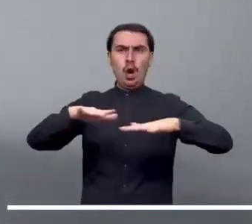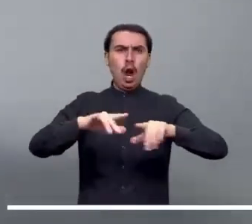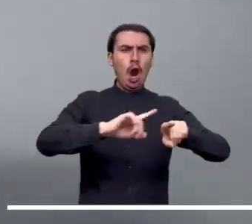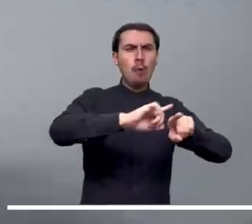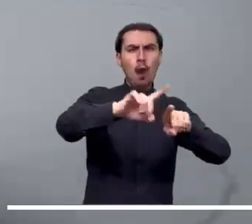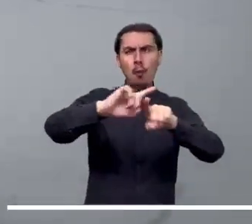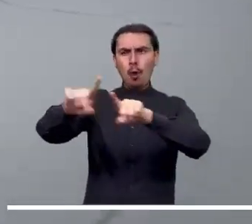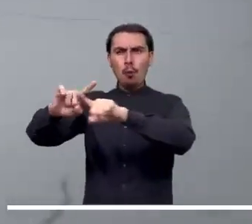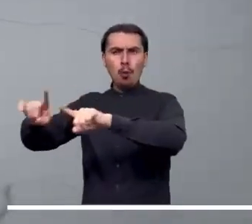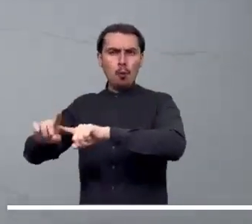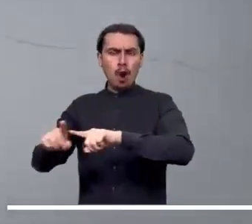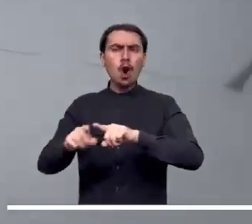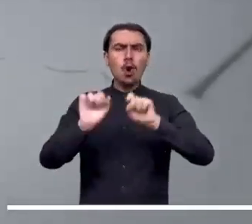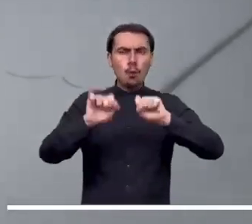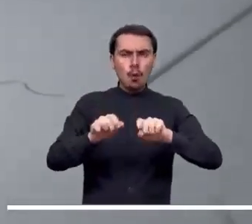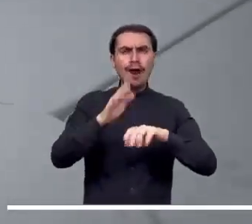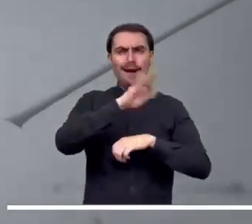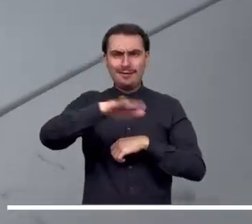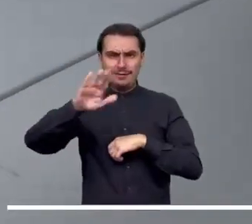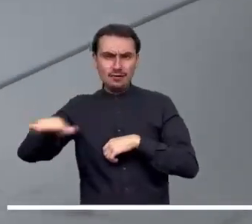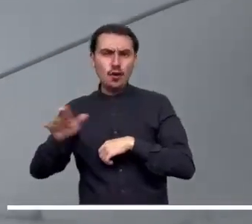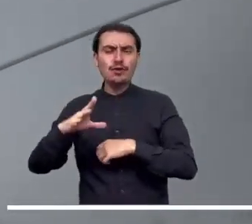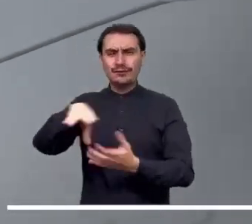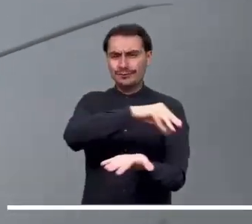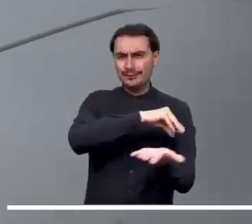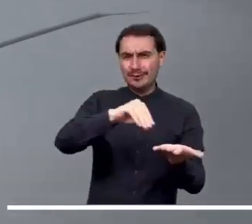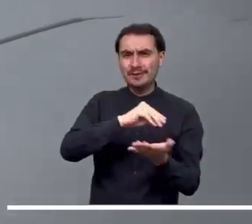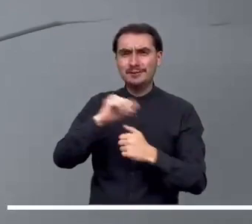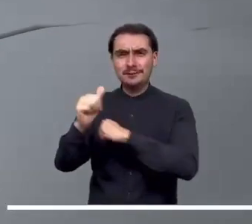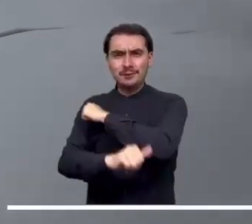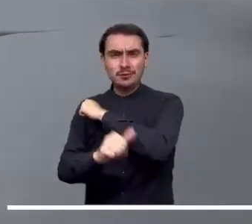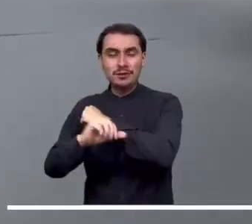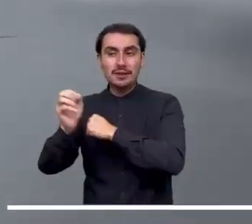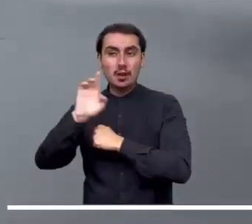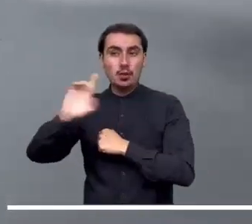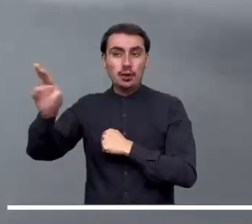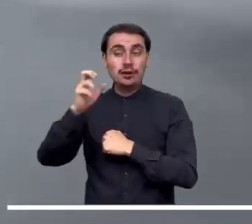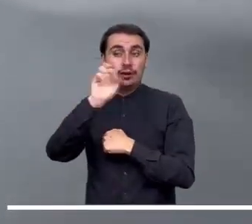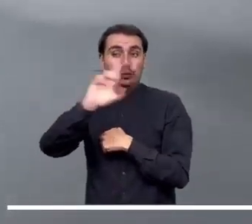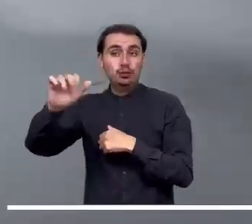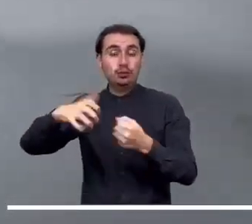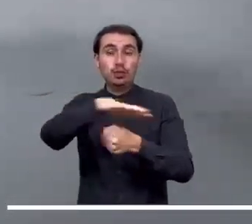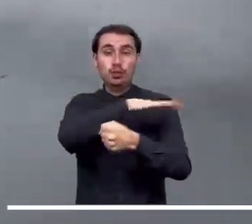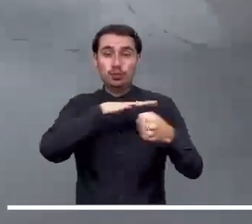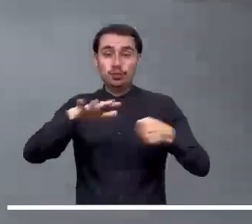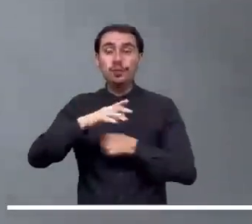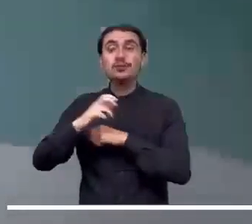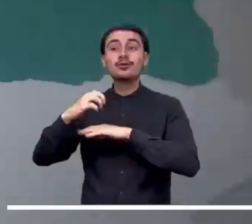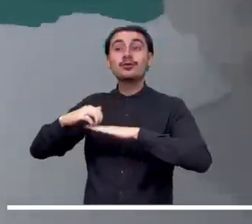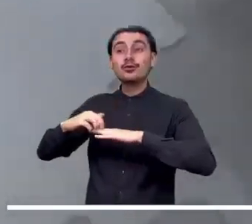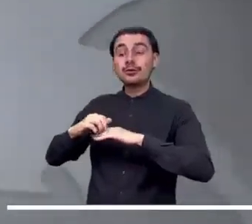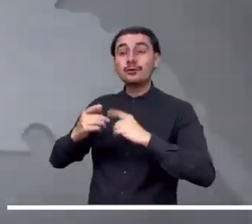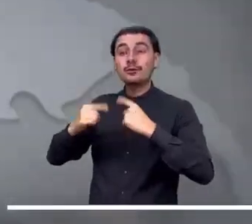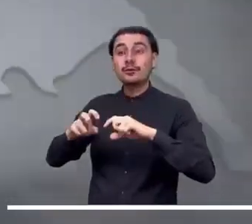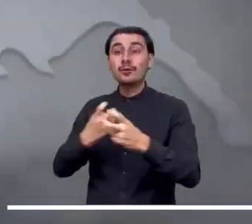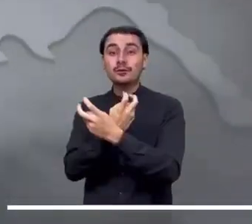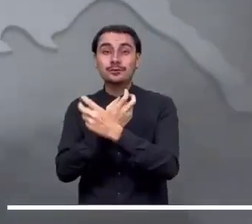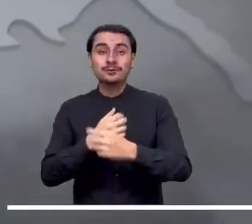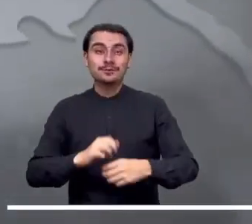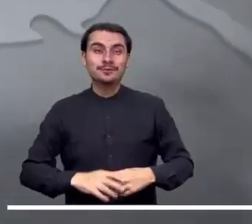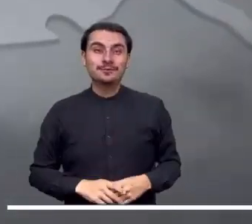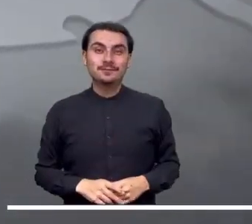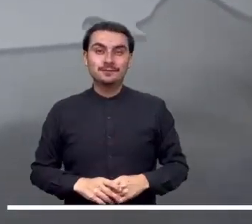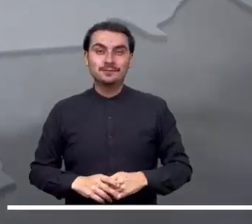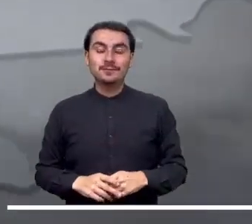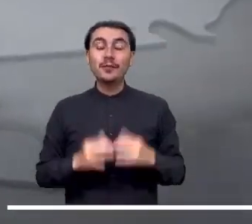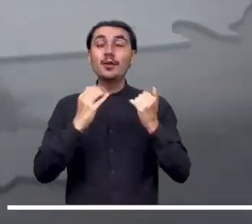centro y occidente de Antioquia, Caldas, Rizaralda, Cundinamarca, Boyacá, Norte y Oriente de Santander, Norte y Sur de Tolima